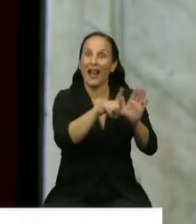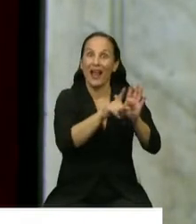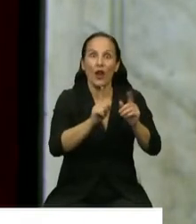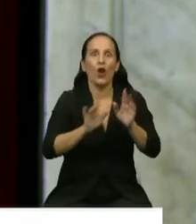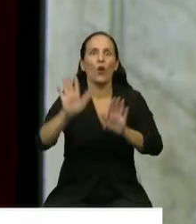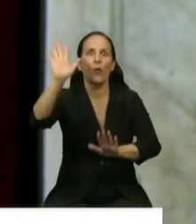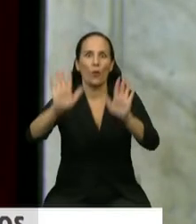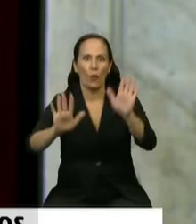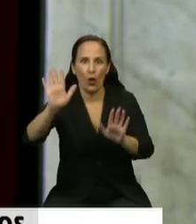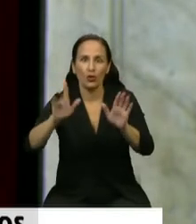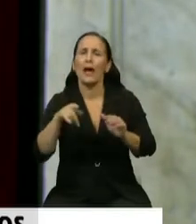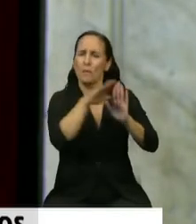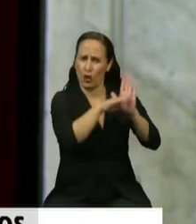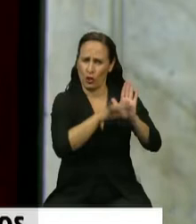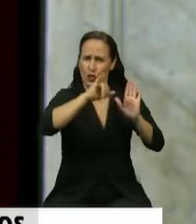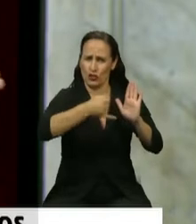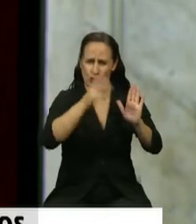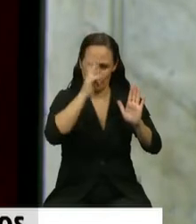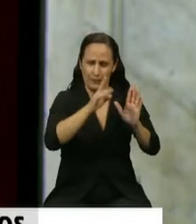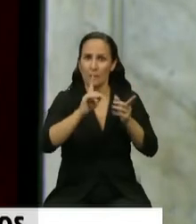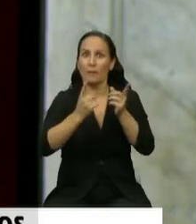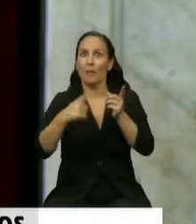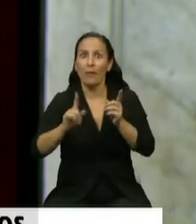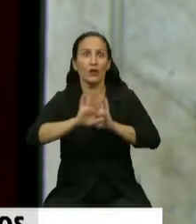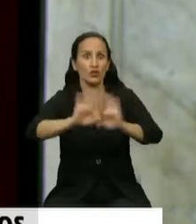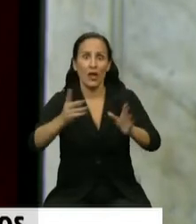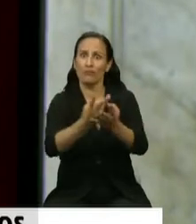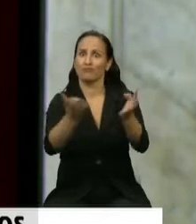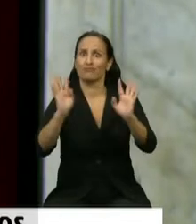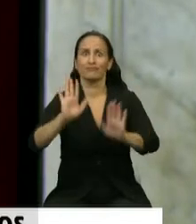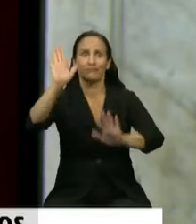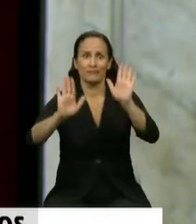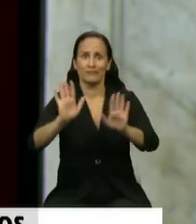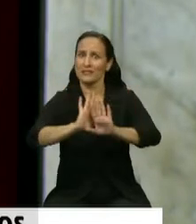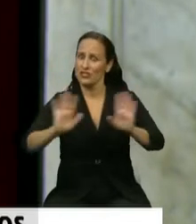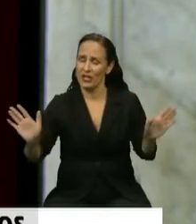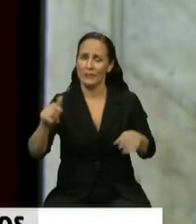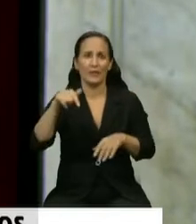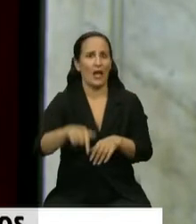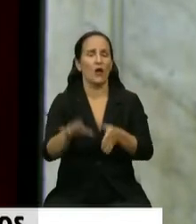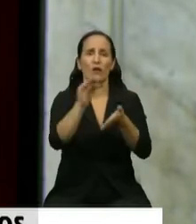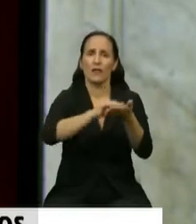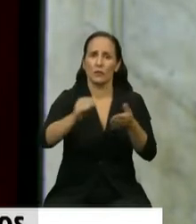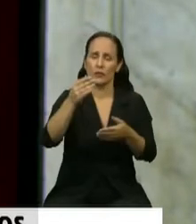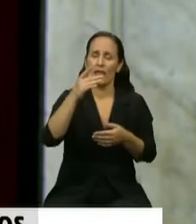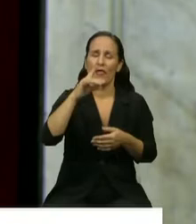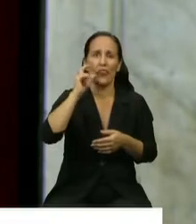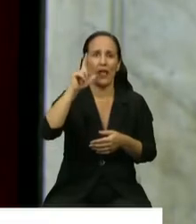alzada, salvo el protocolo, y ya fue votada por el Pleno del Cuerpo. Tiene la palabra la diputada del Pla.